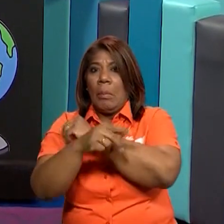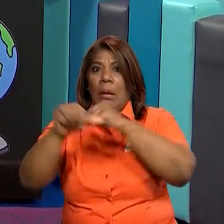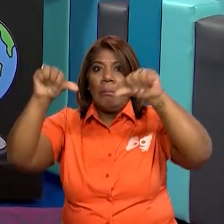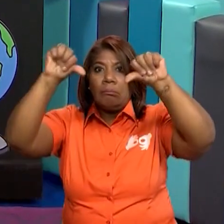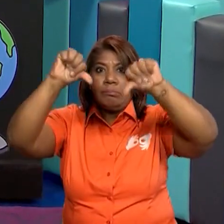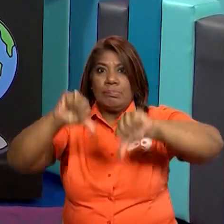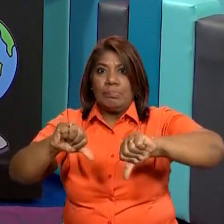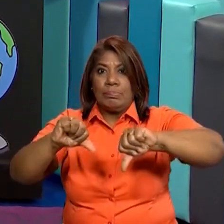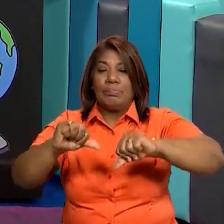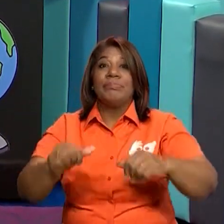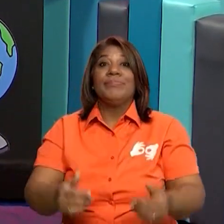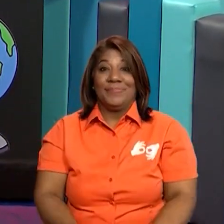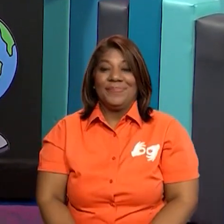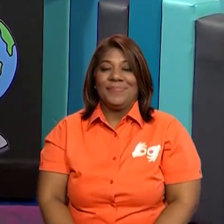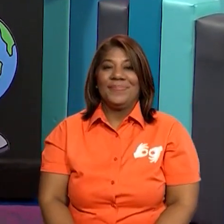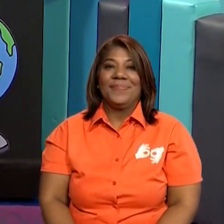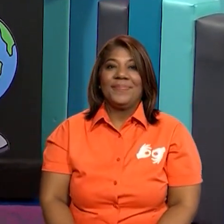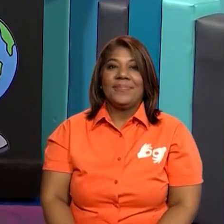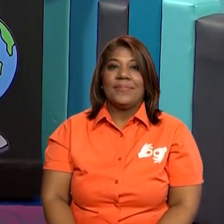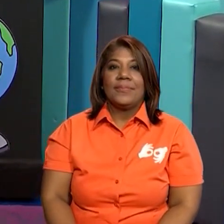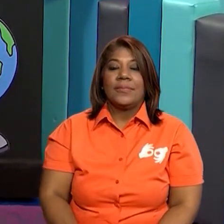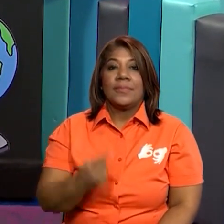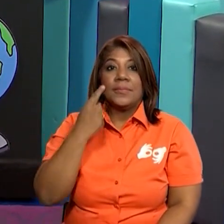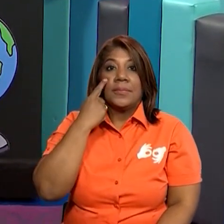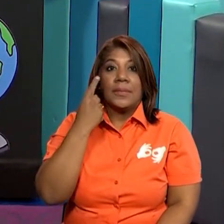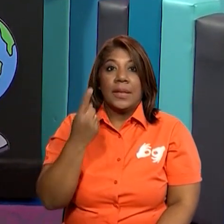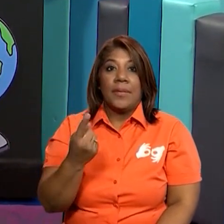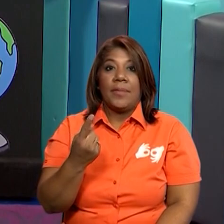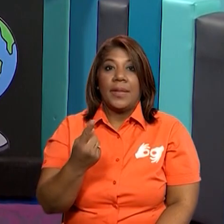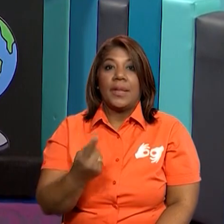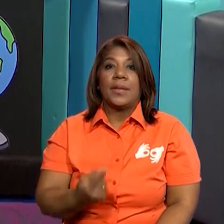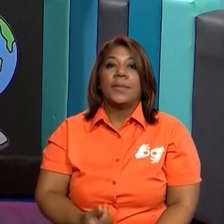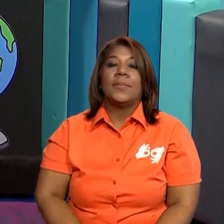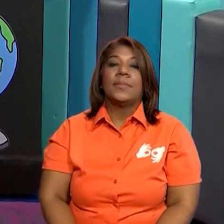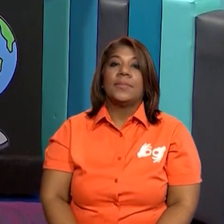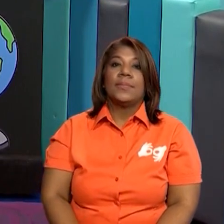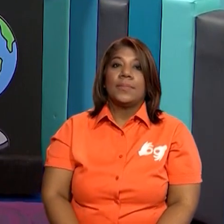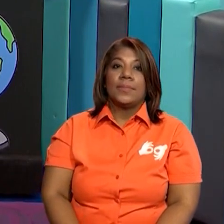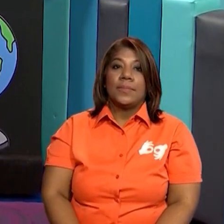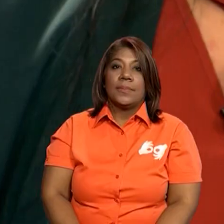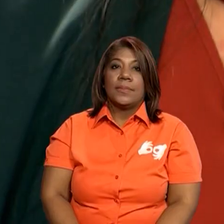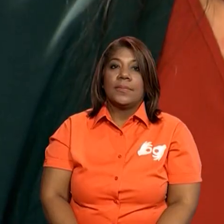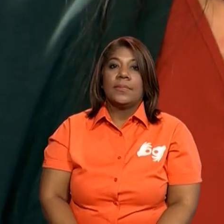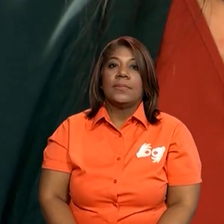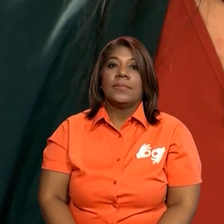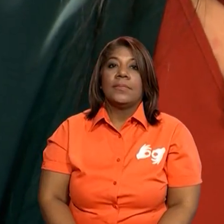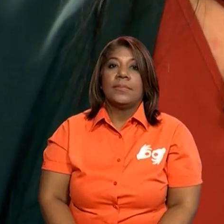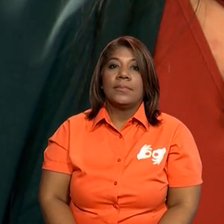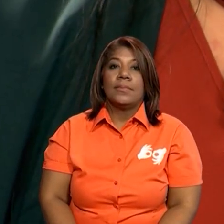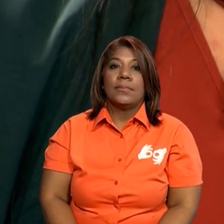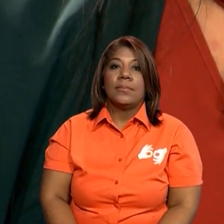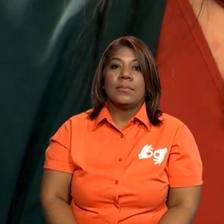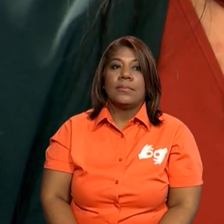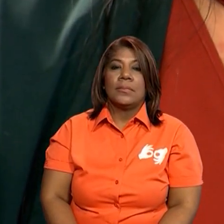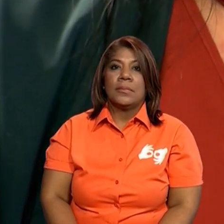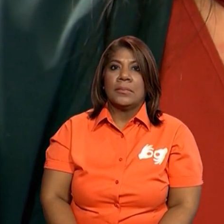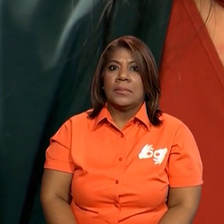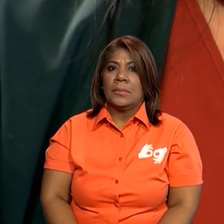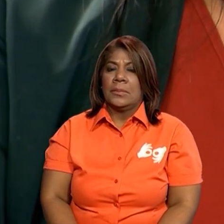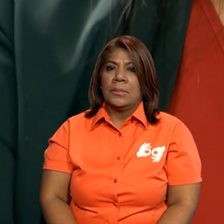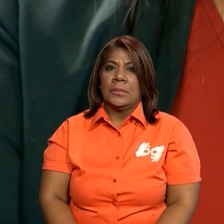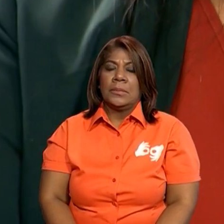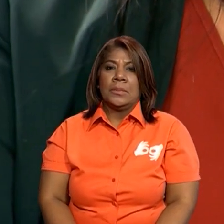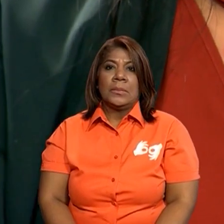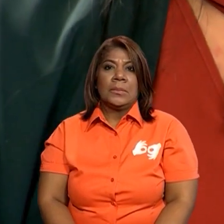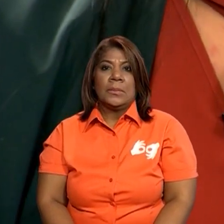parece? Entonces le muestro esta moneda que tengo en la mano. ¿Ustedes creen que es un